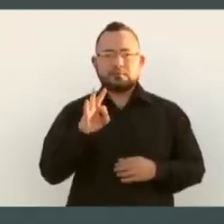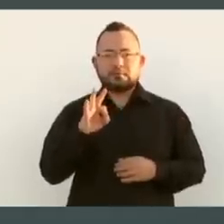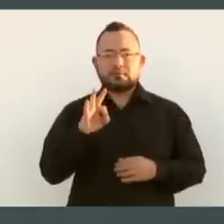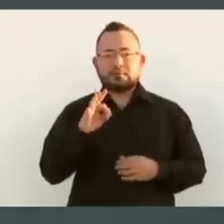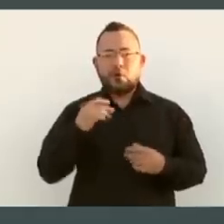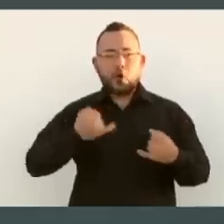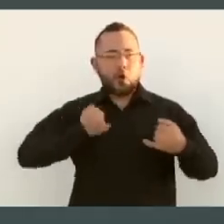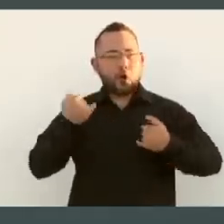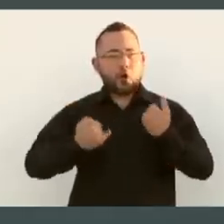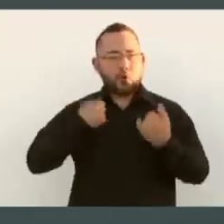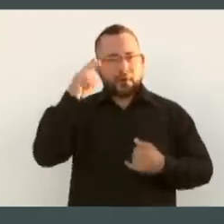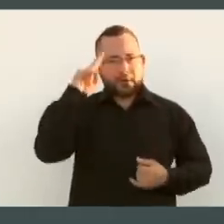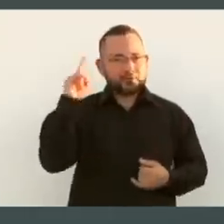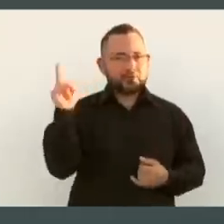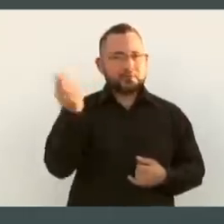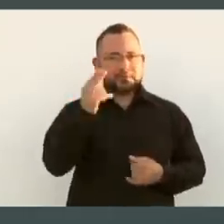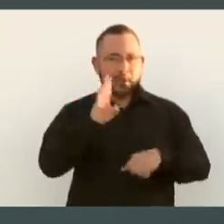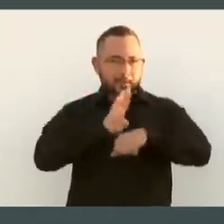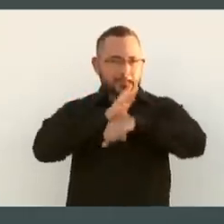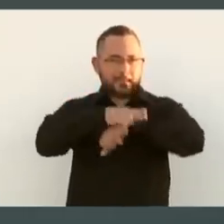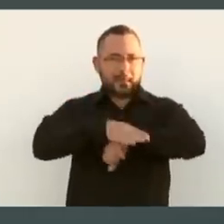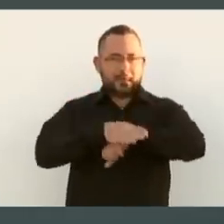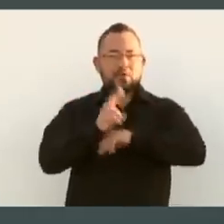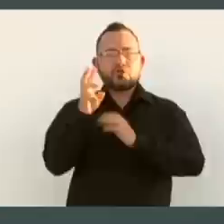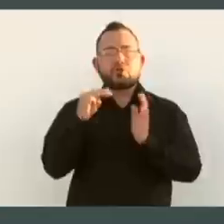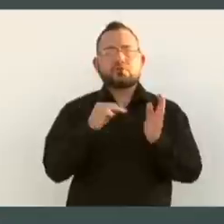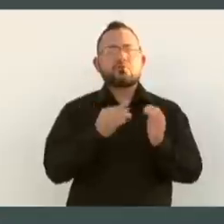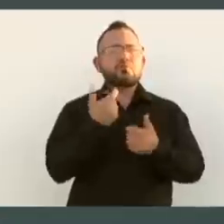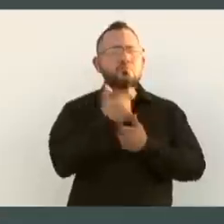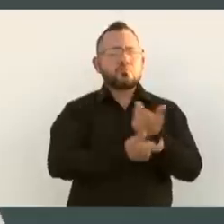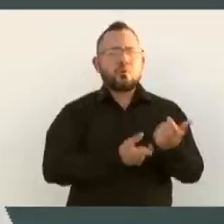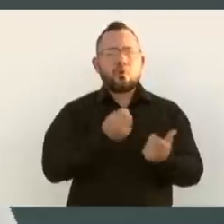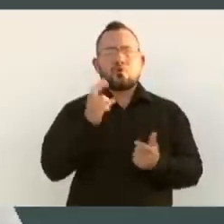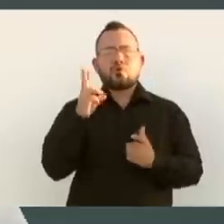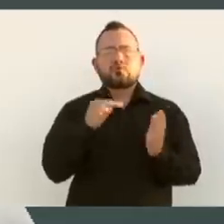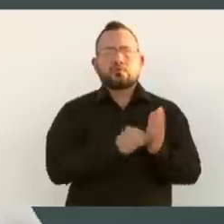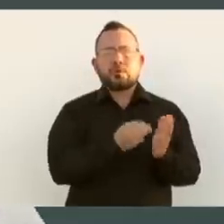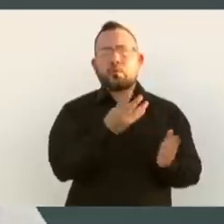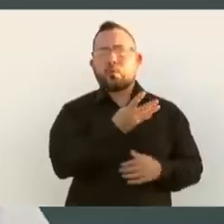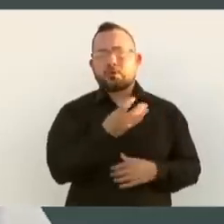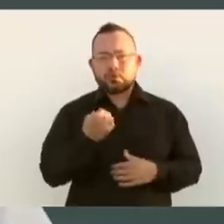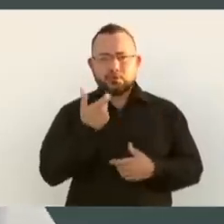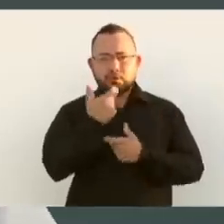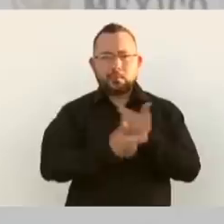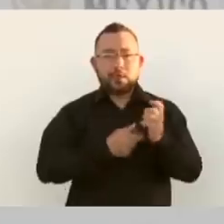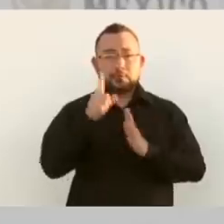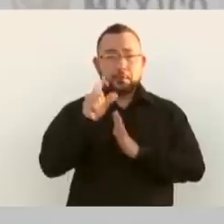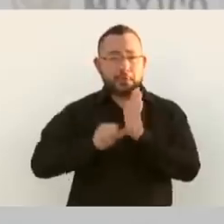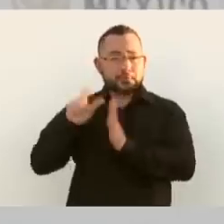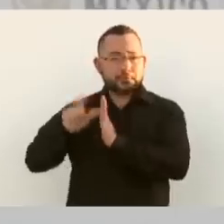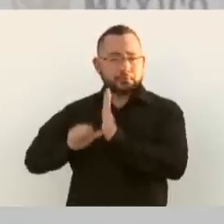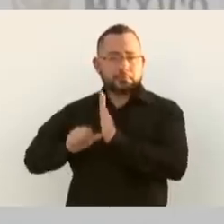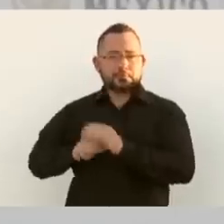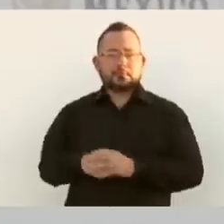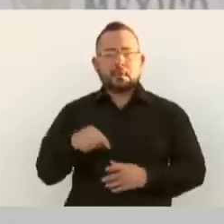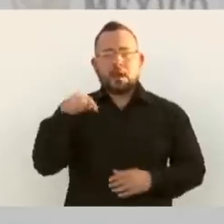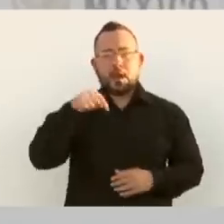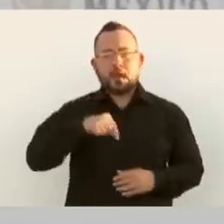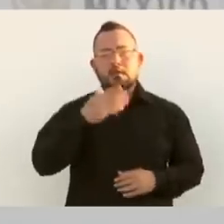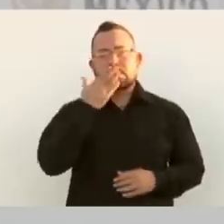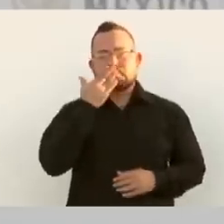beca de 2.400 pesos mensuales. Aquí en Sonora hay